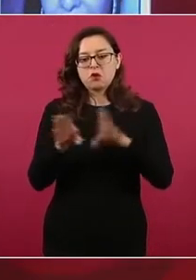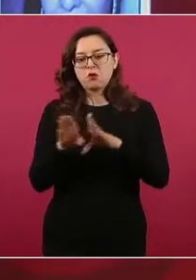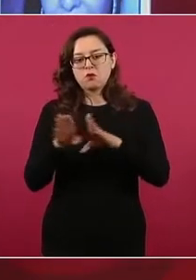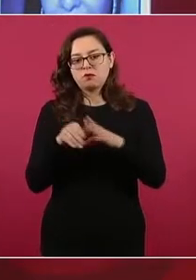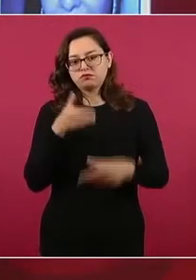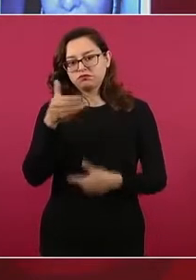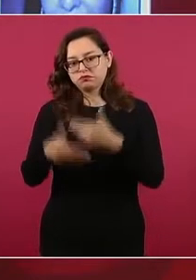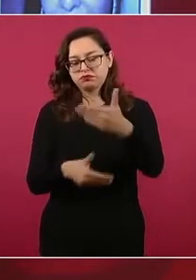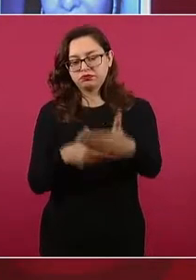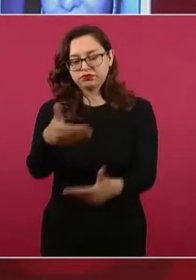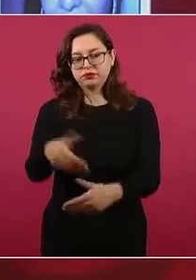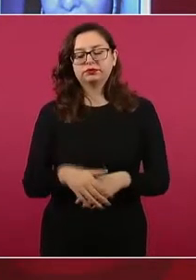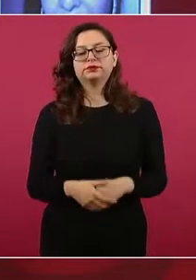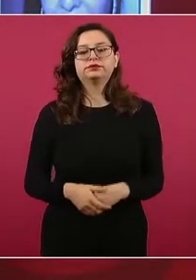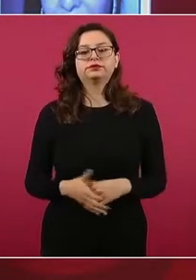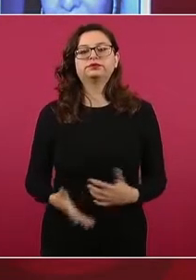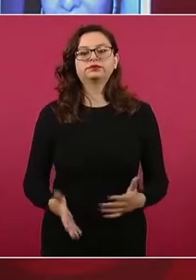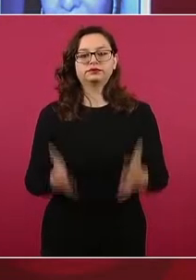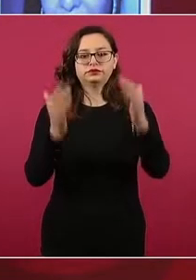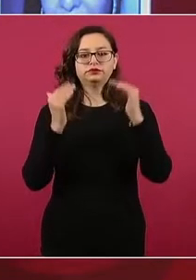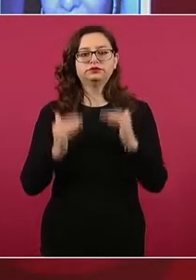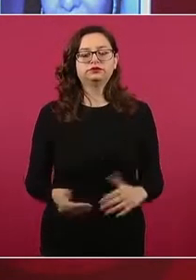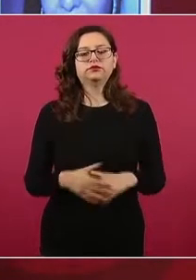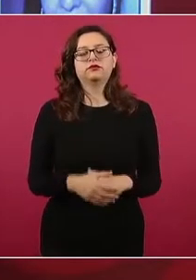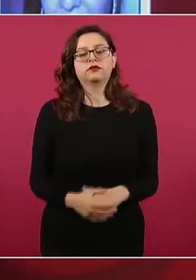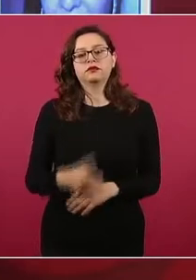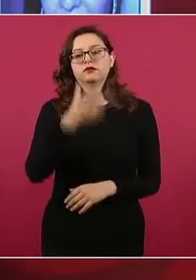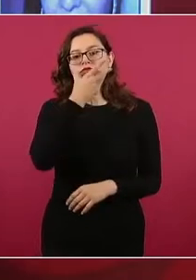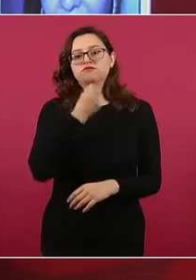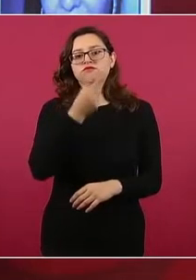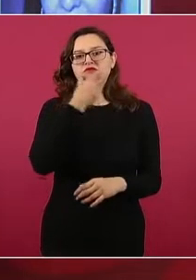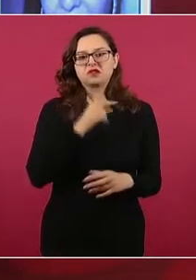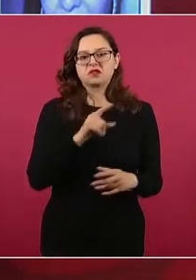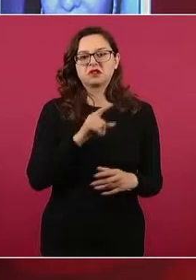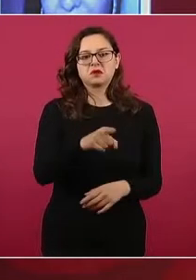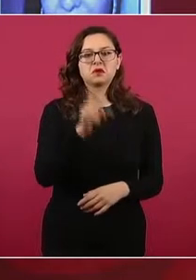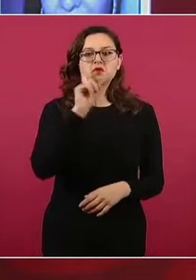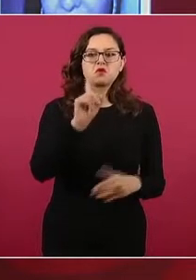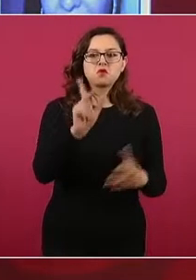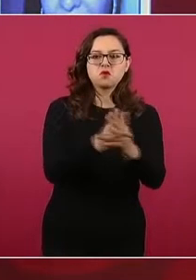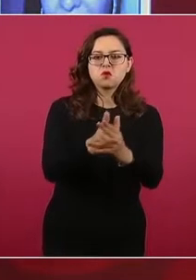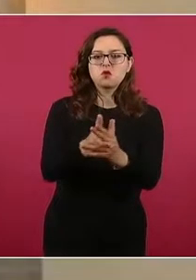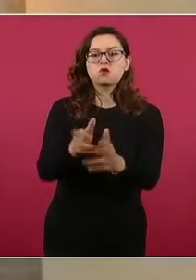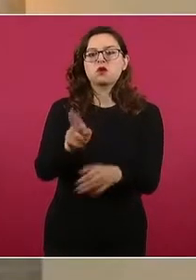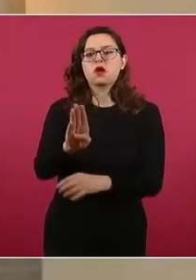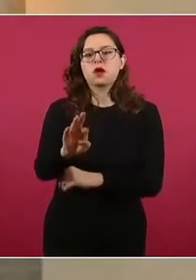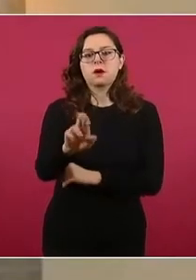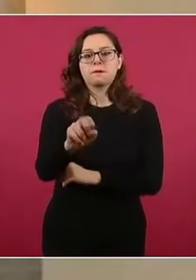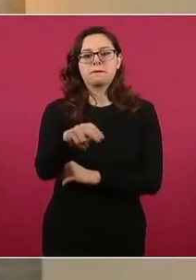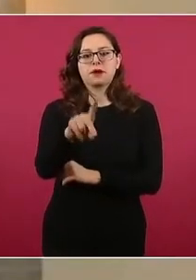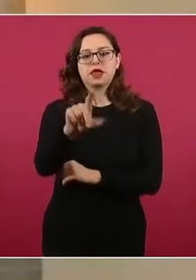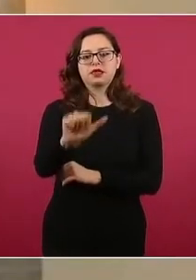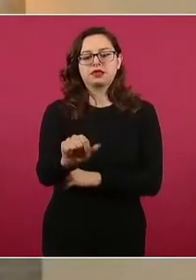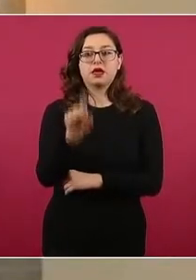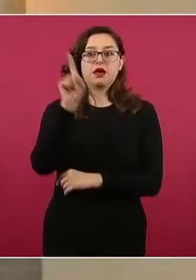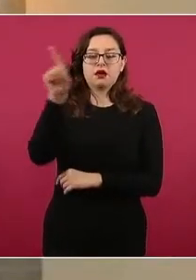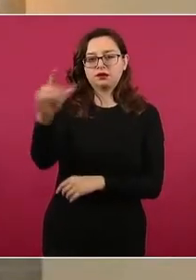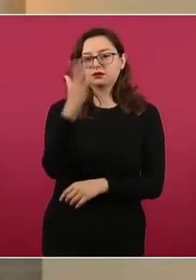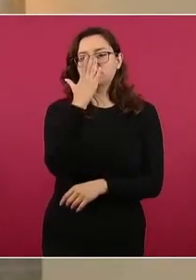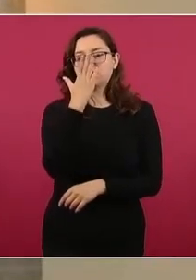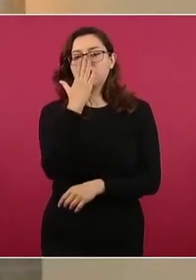También informamos de la detención del presunto feminicida de Brenda Yasmín N. en Sonora.